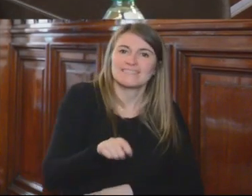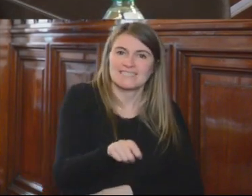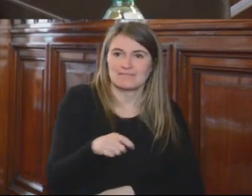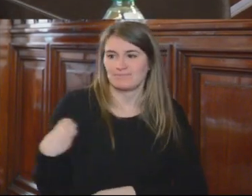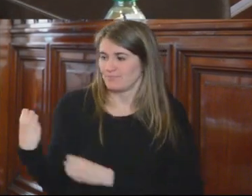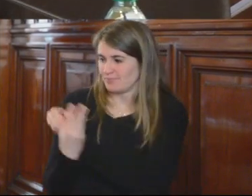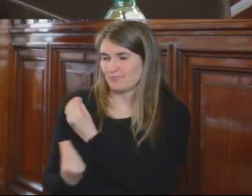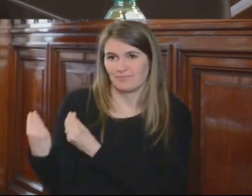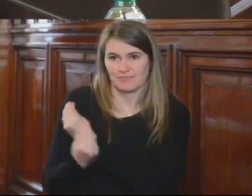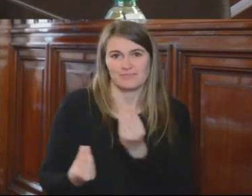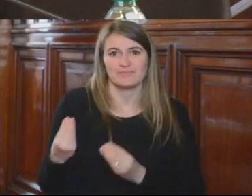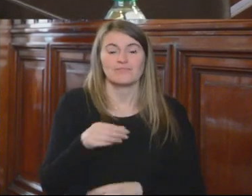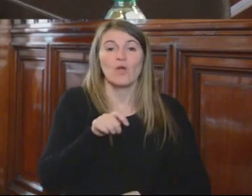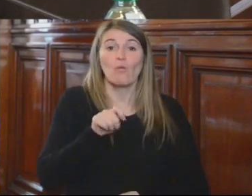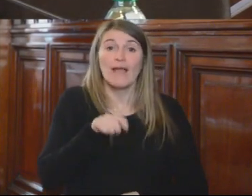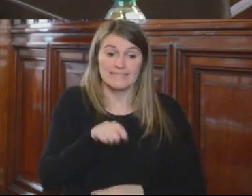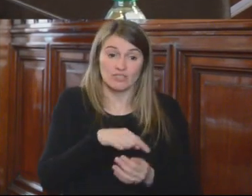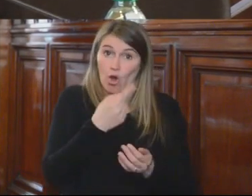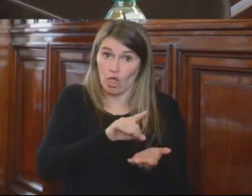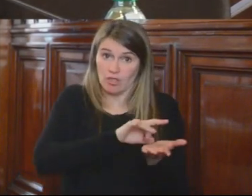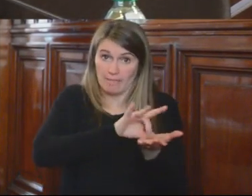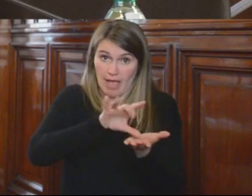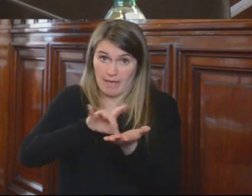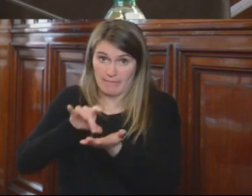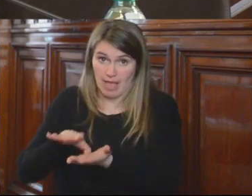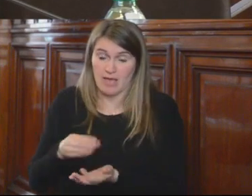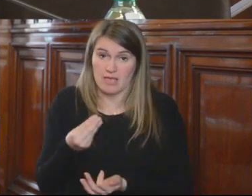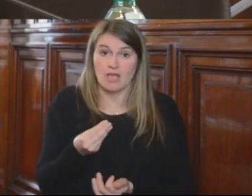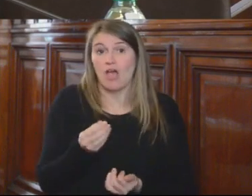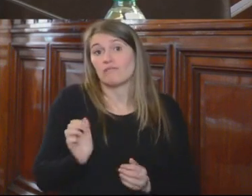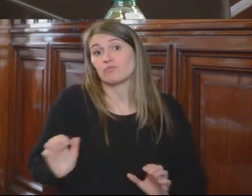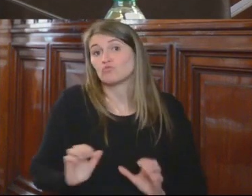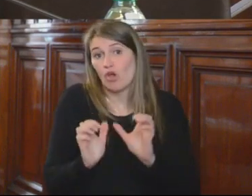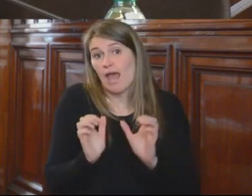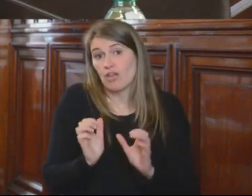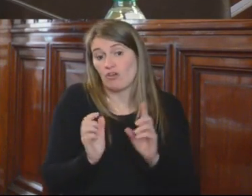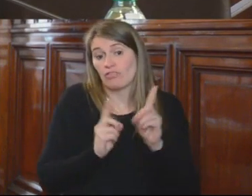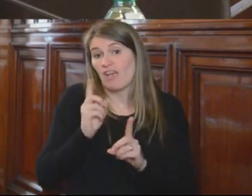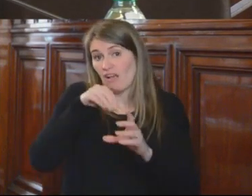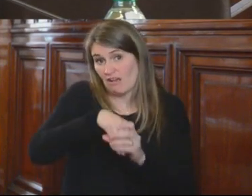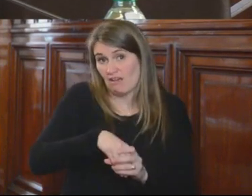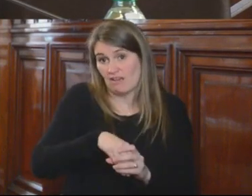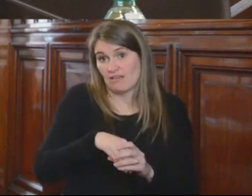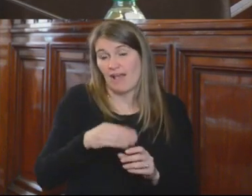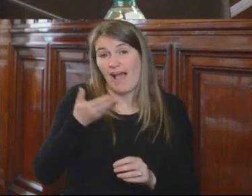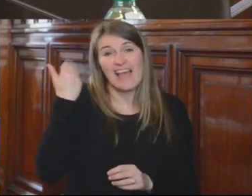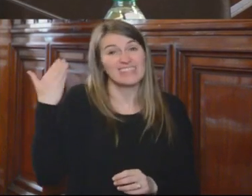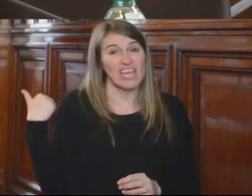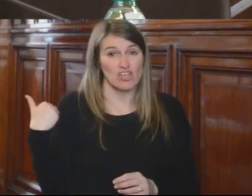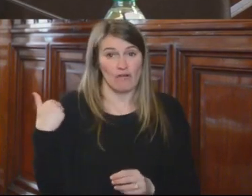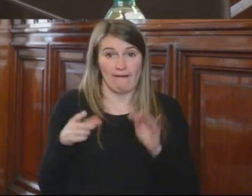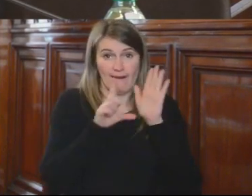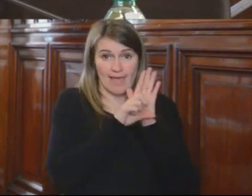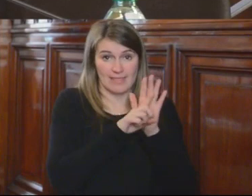Los jueces ahora cesados adquirieron la condición de funcionarios de carrera en virtud al anterior sistema, a la anterior ley